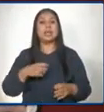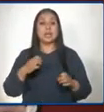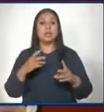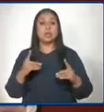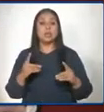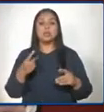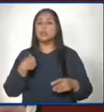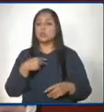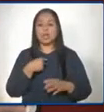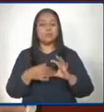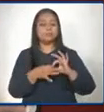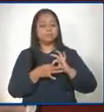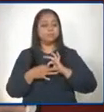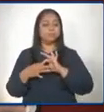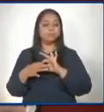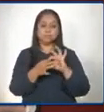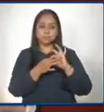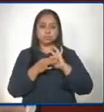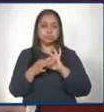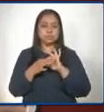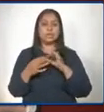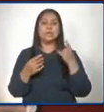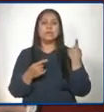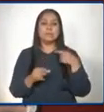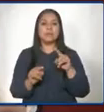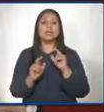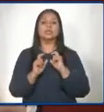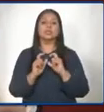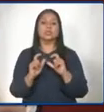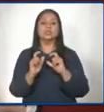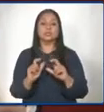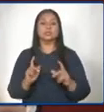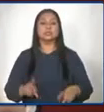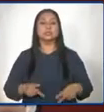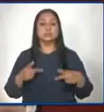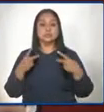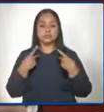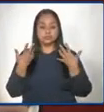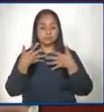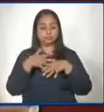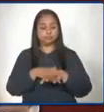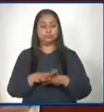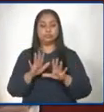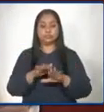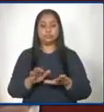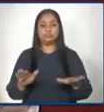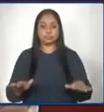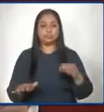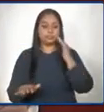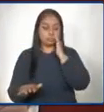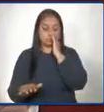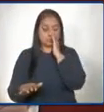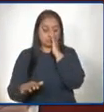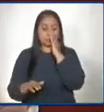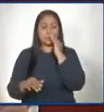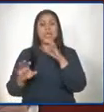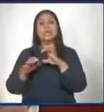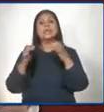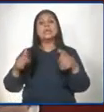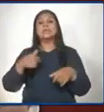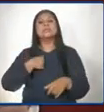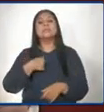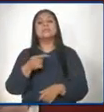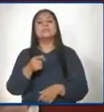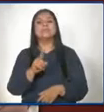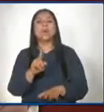permanecido unidos para salvaguardar la vida y la integridad de los niños. Entonces, yo no me